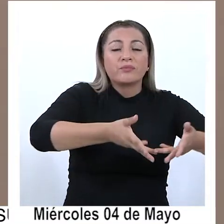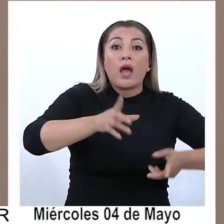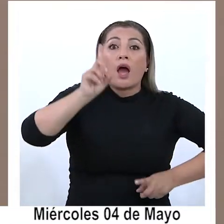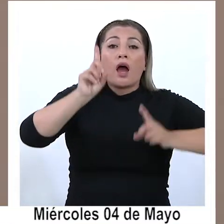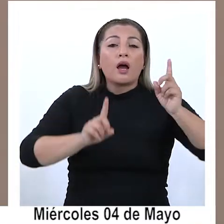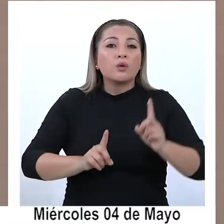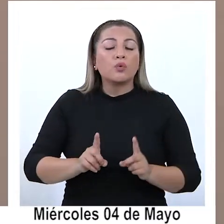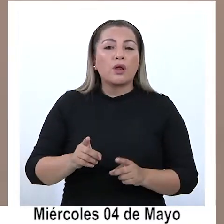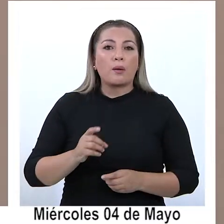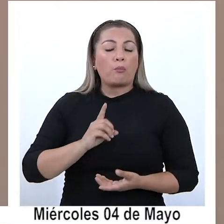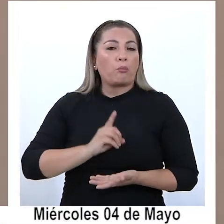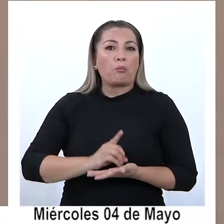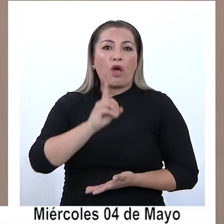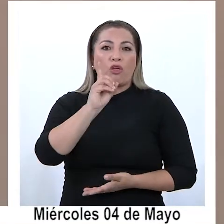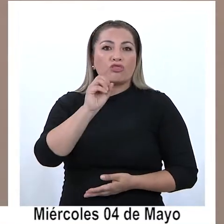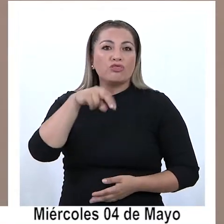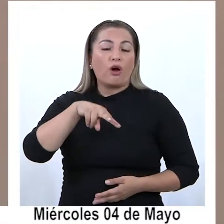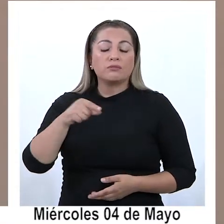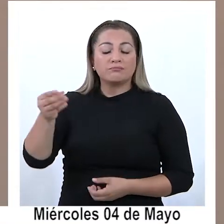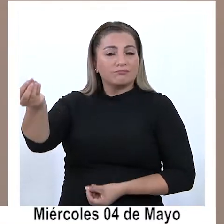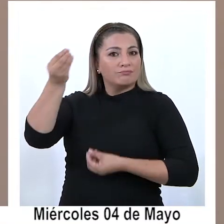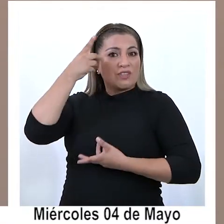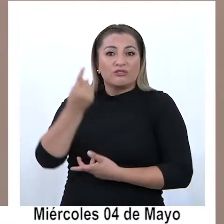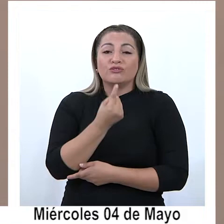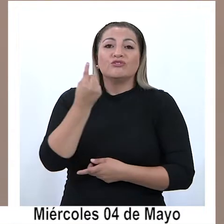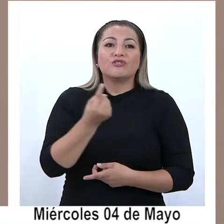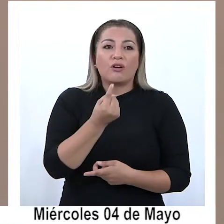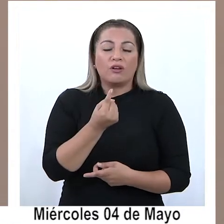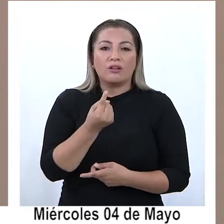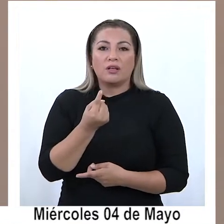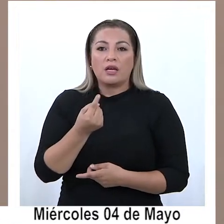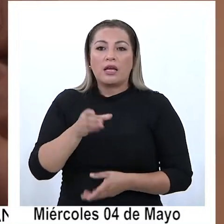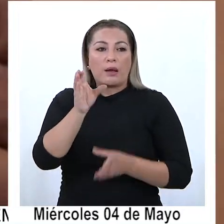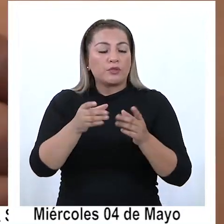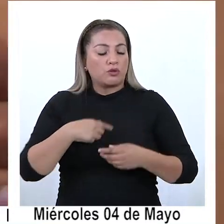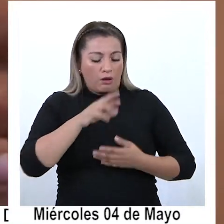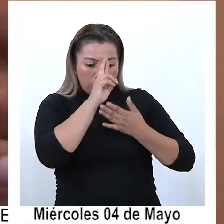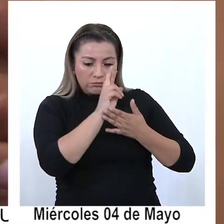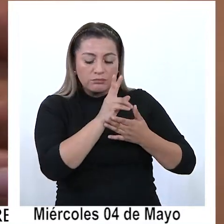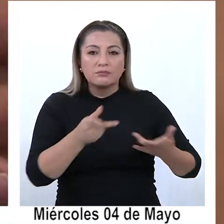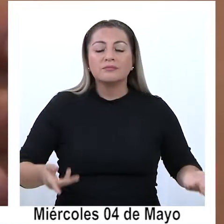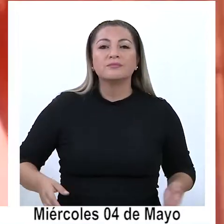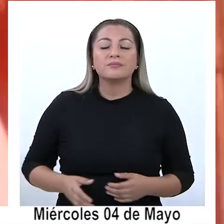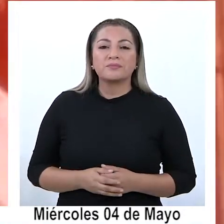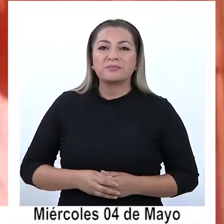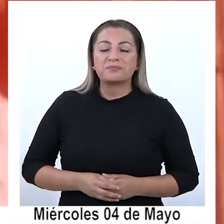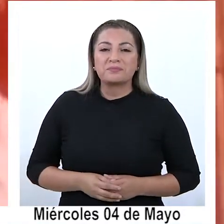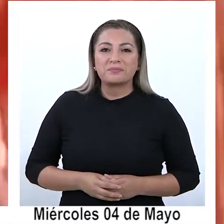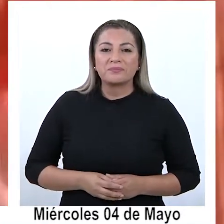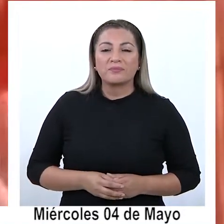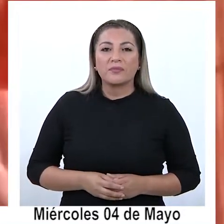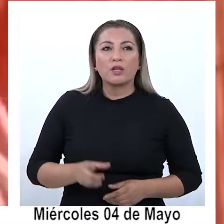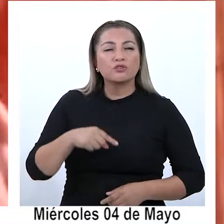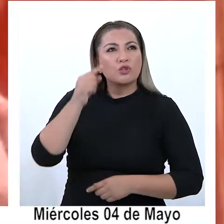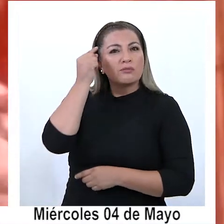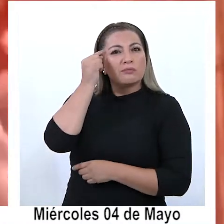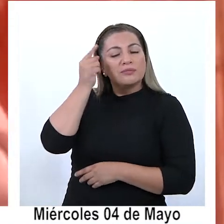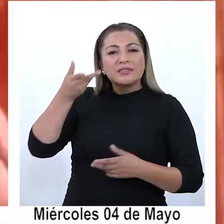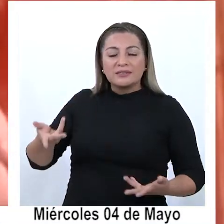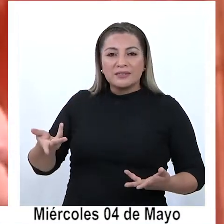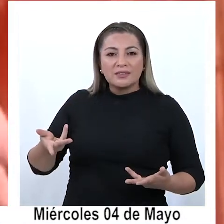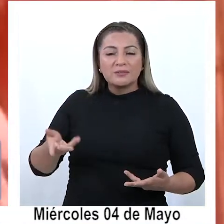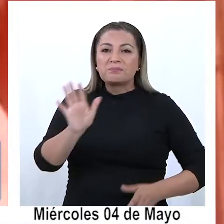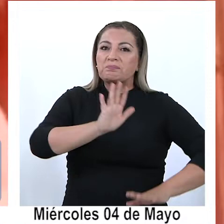poseen como don y sus conocimientos son muy respetados. Nuestra principal reflexión es que